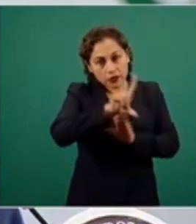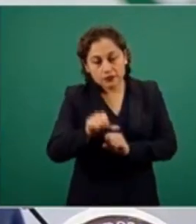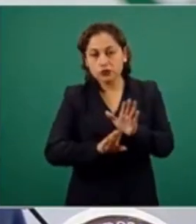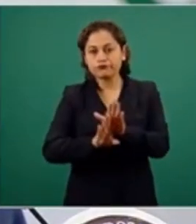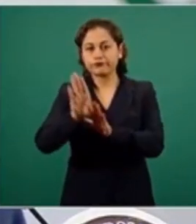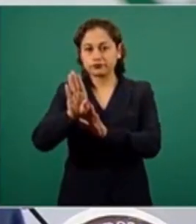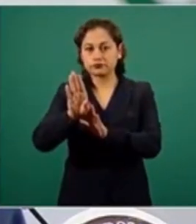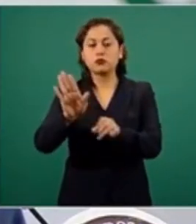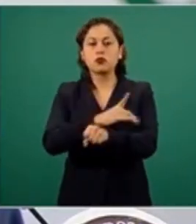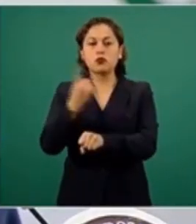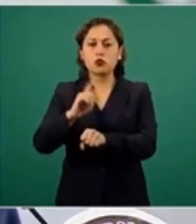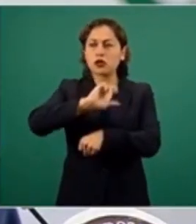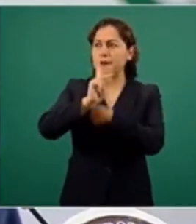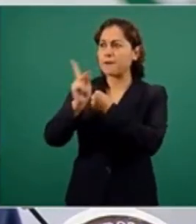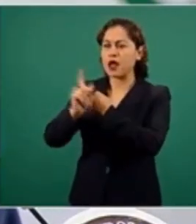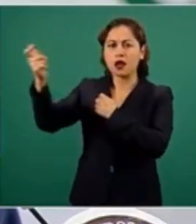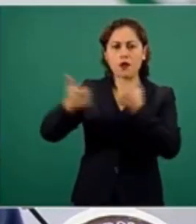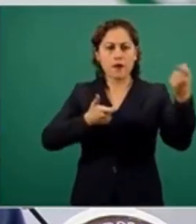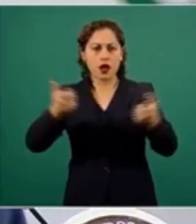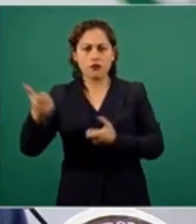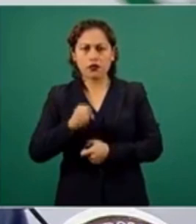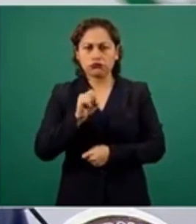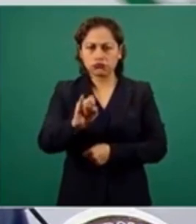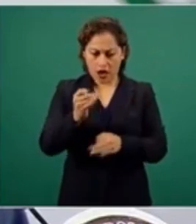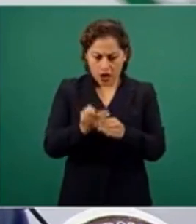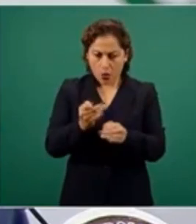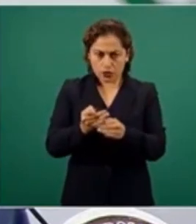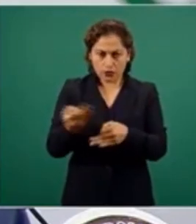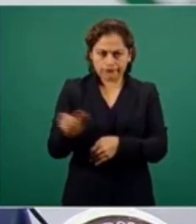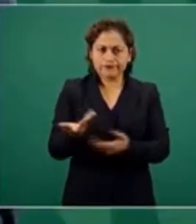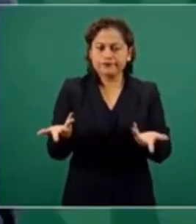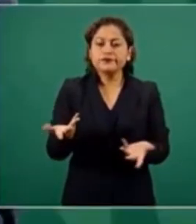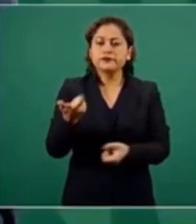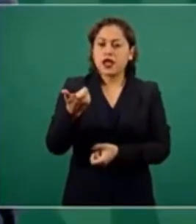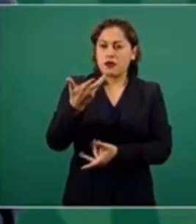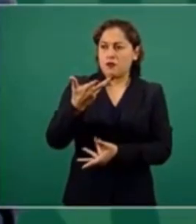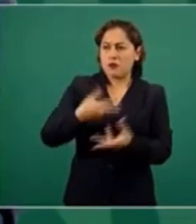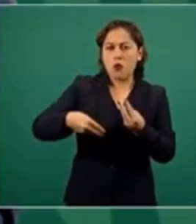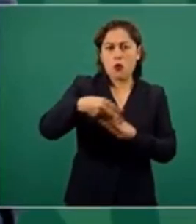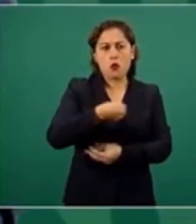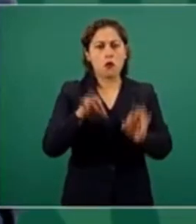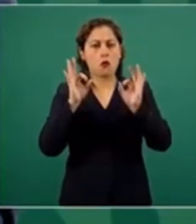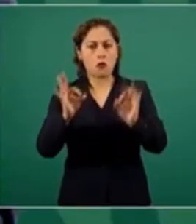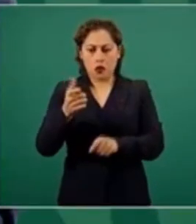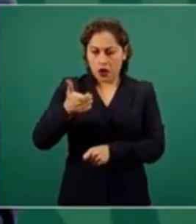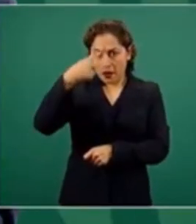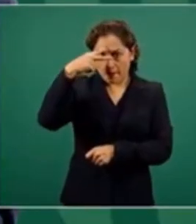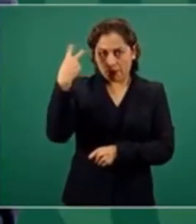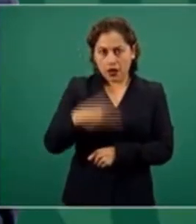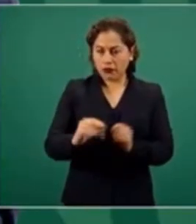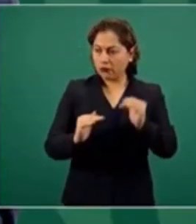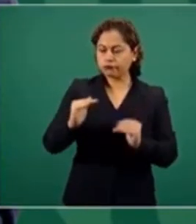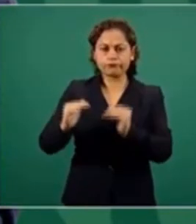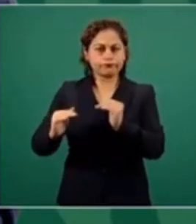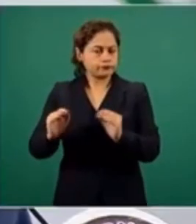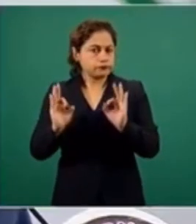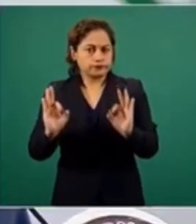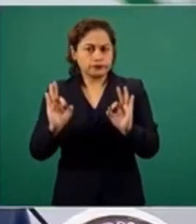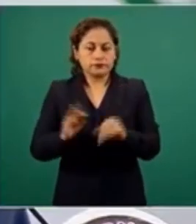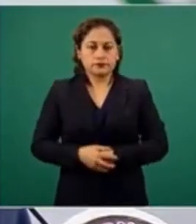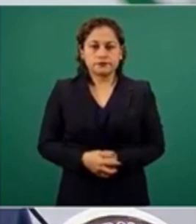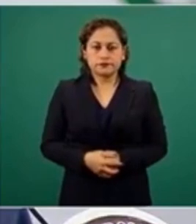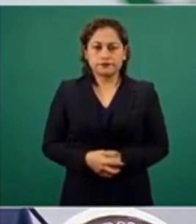estabilidad en nuestra moneda. Se ha mantenido